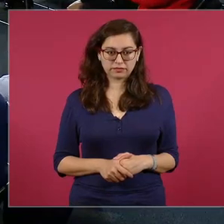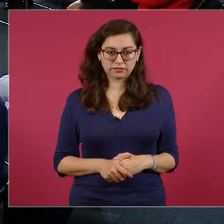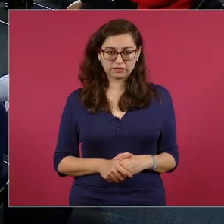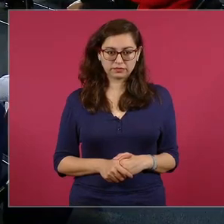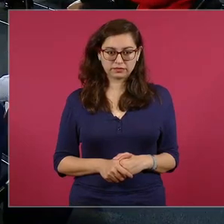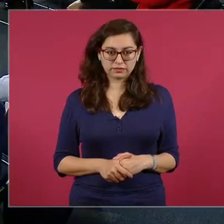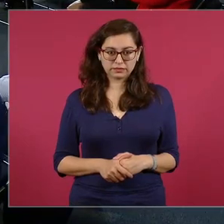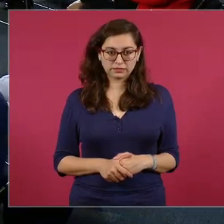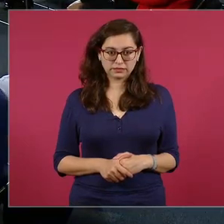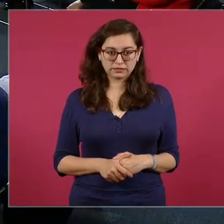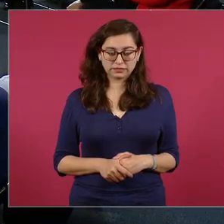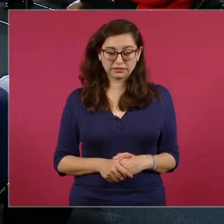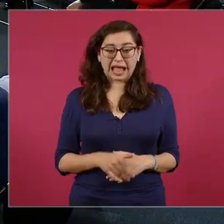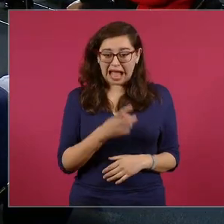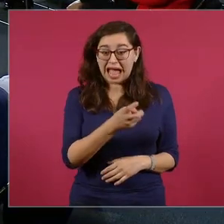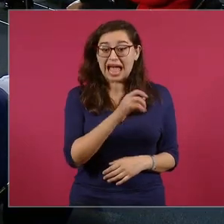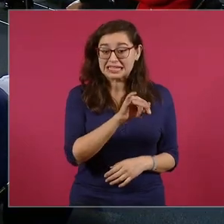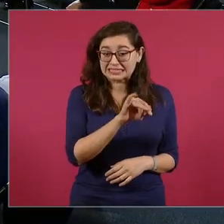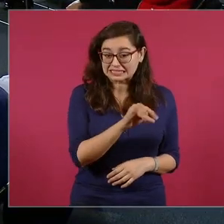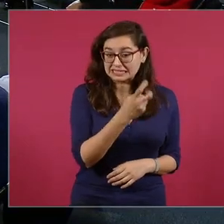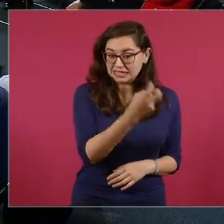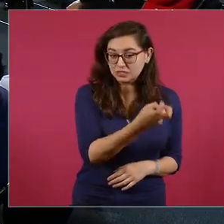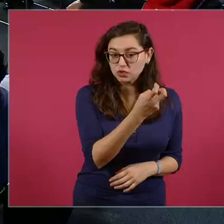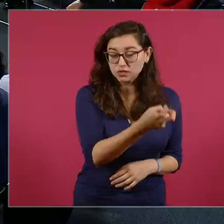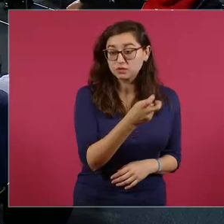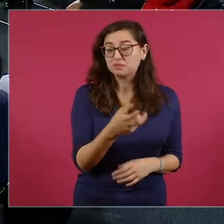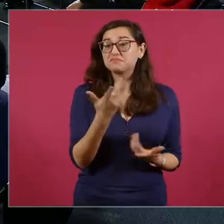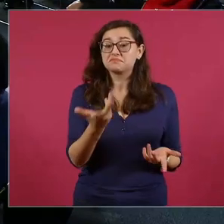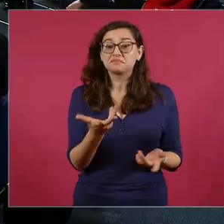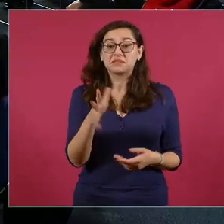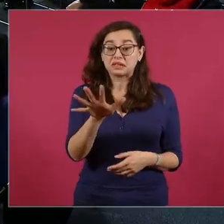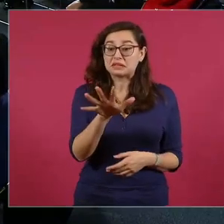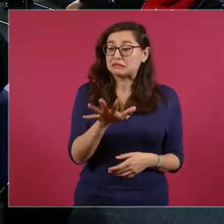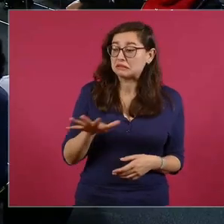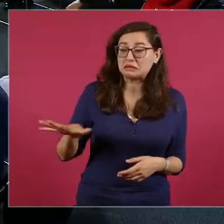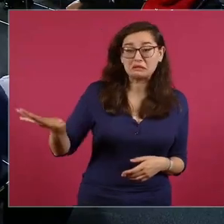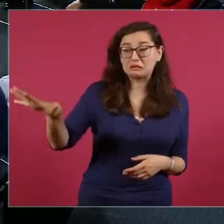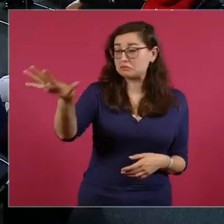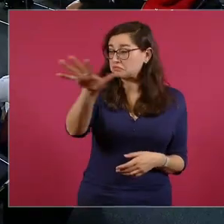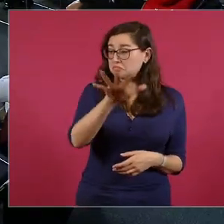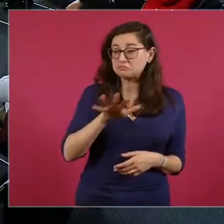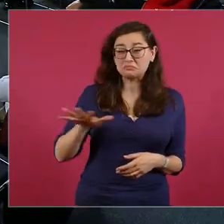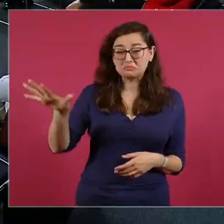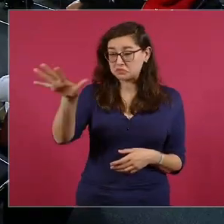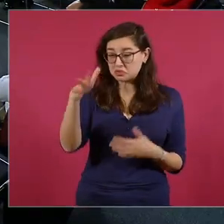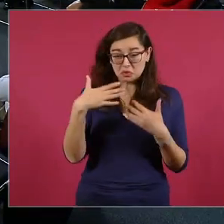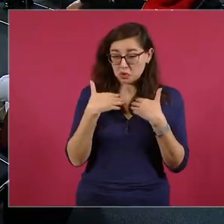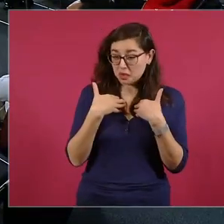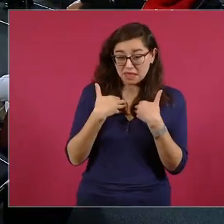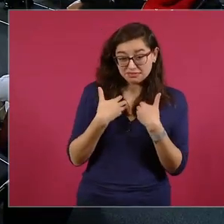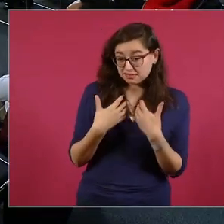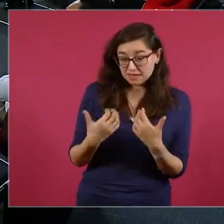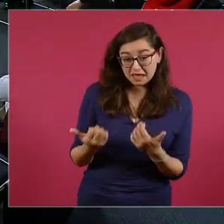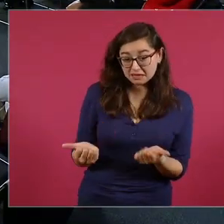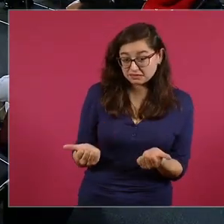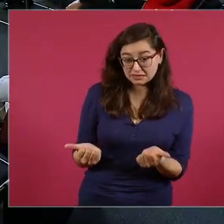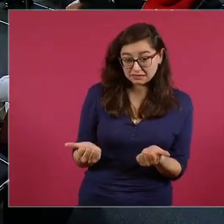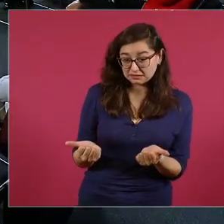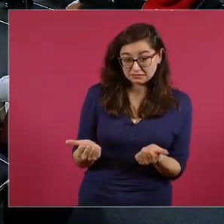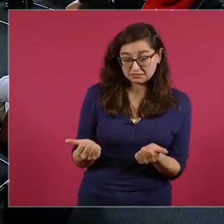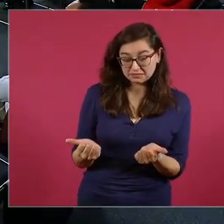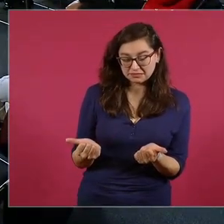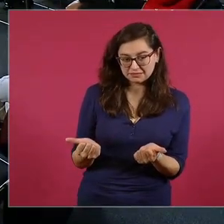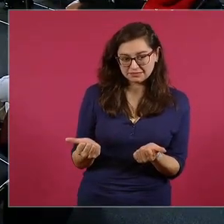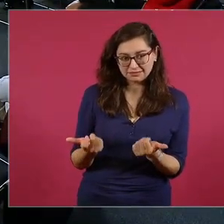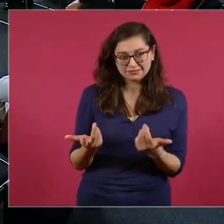el hecho de que la población no entienda eso el hecho de que la población no entienda o sea